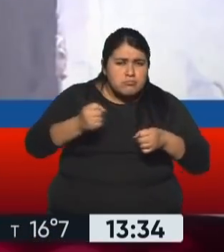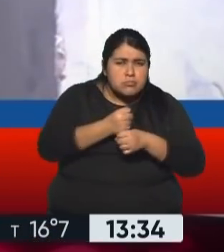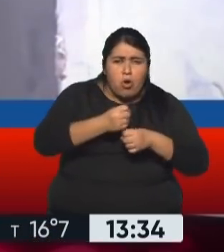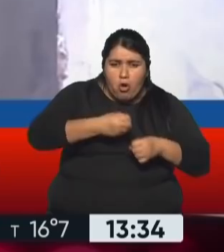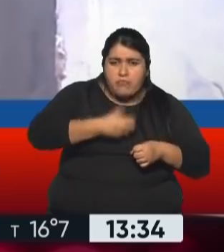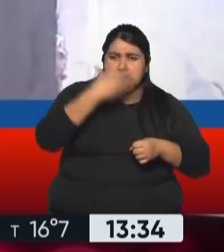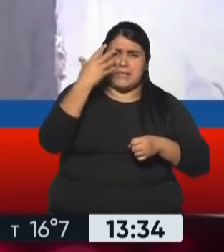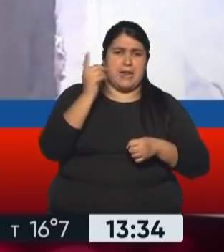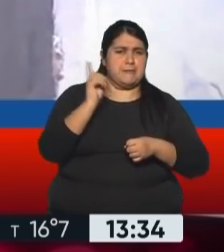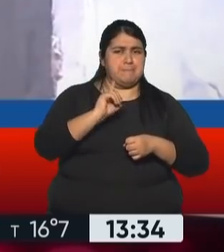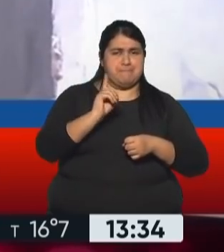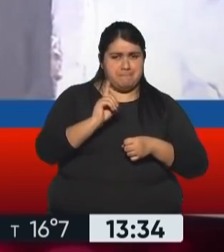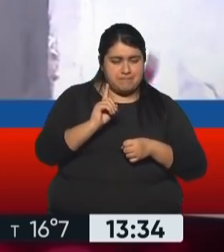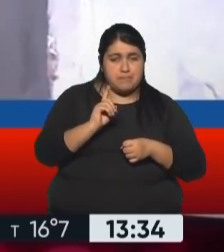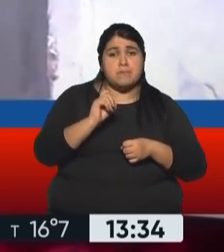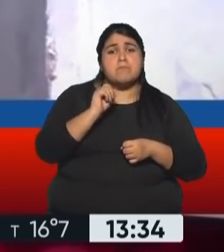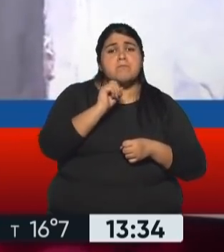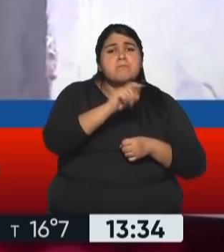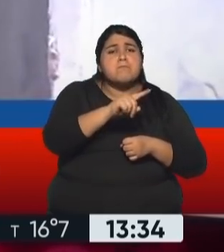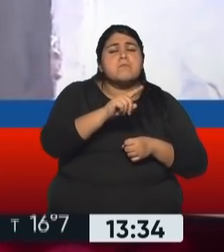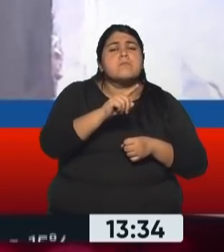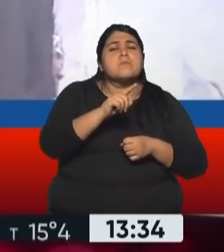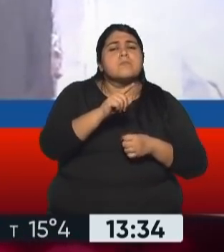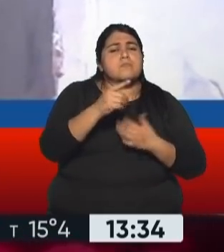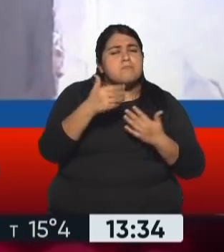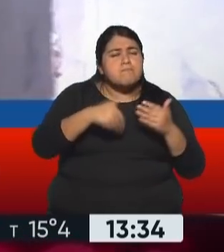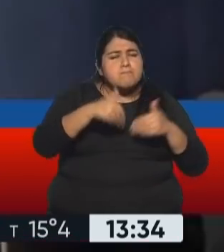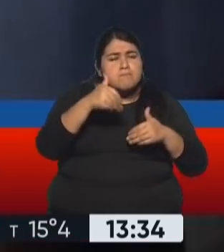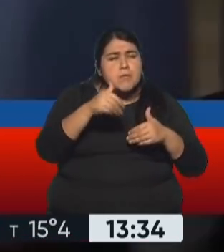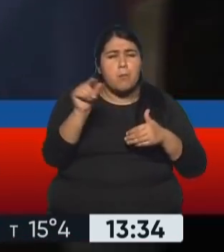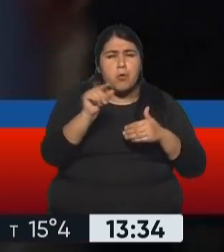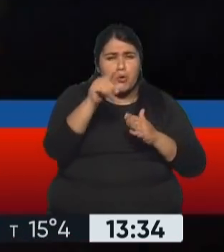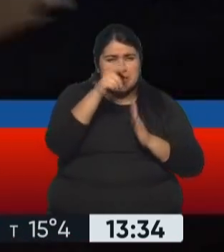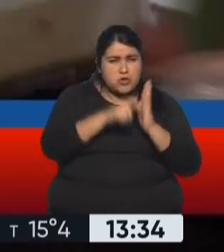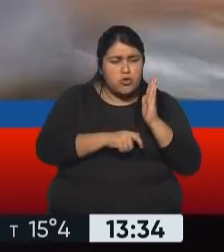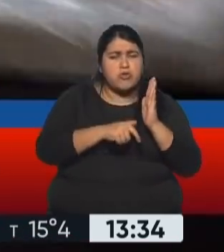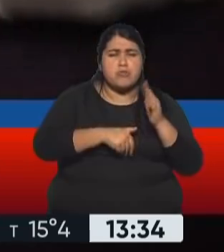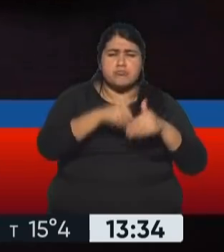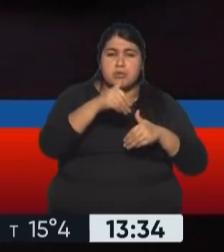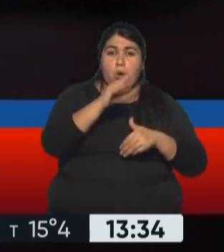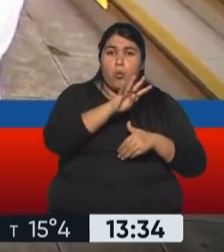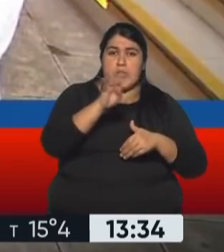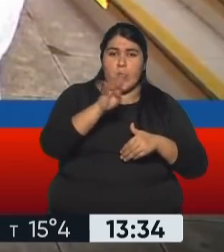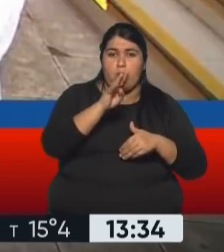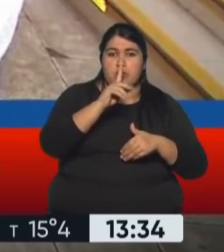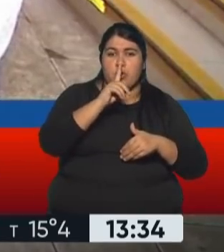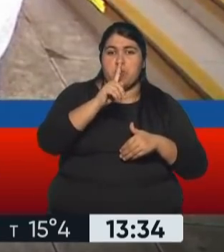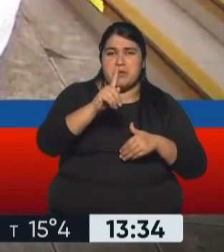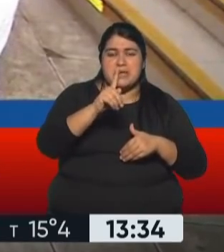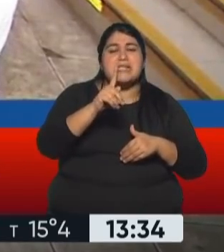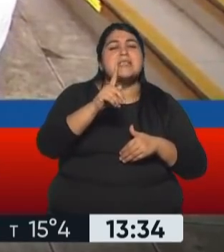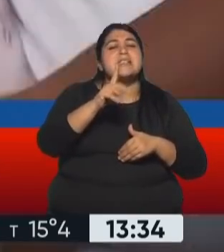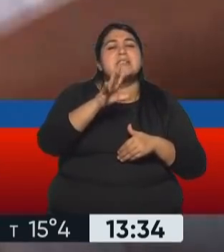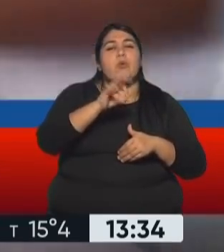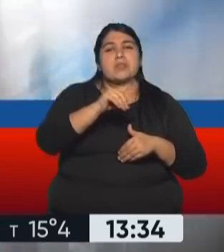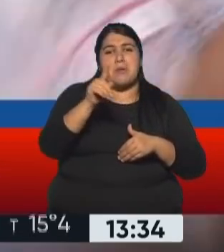Pedro Castillo, el candidato de Perú Libre, quien según el escrutinio provisorio, se impuso por apenas 44.058 votos